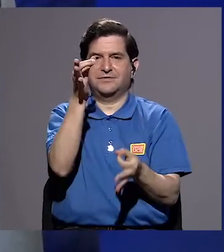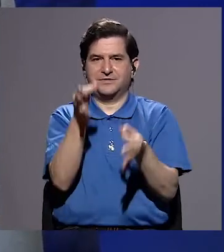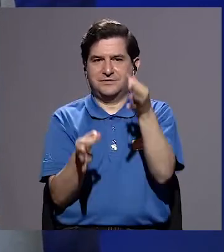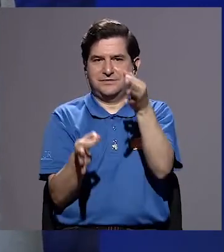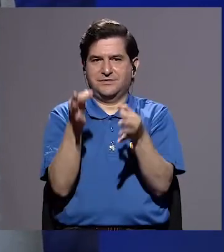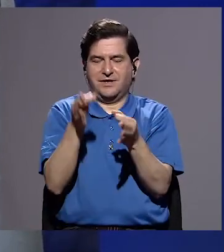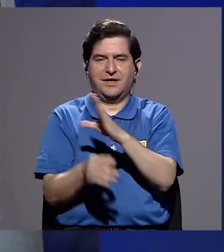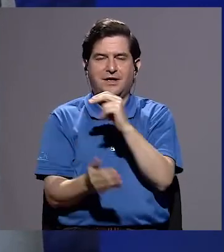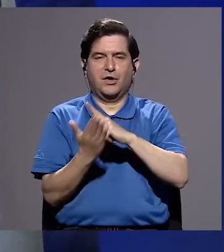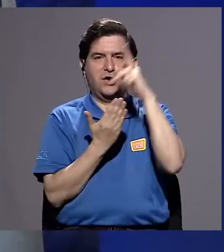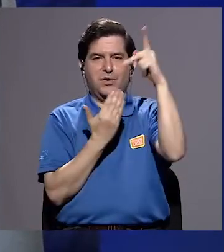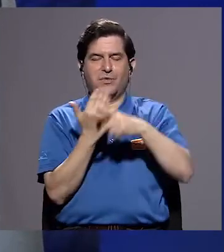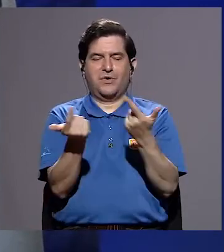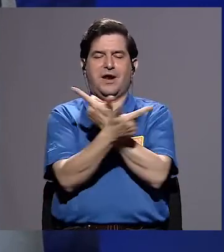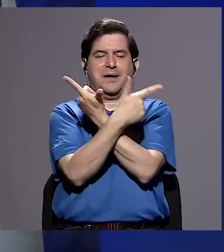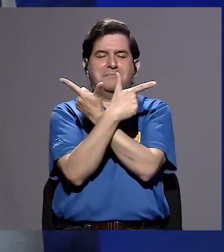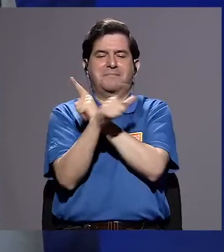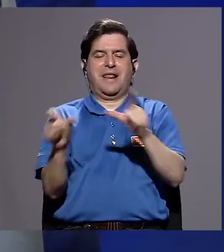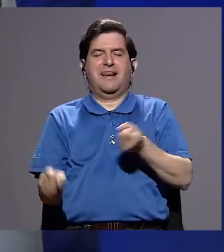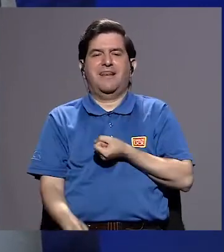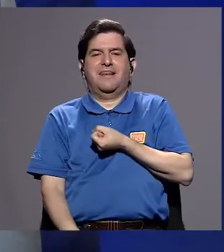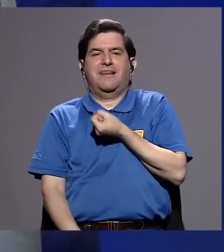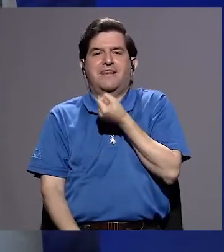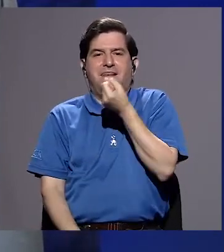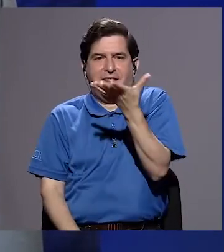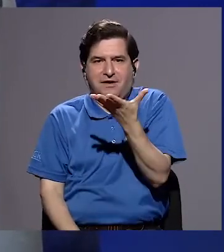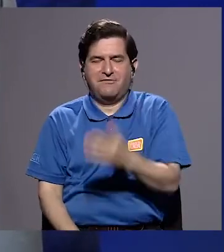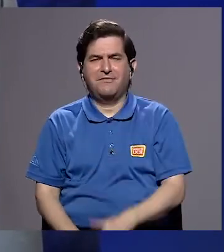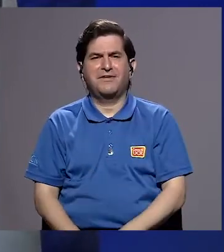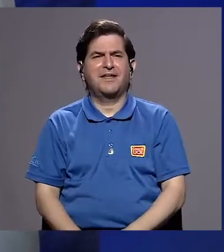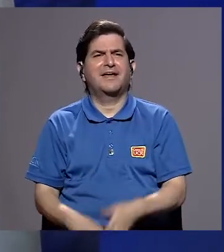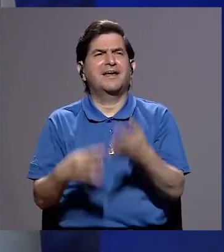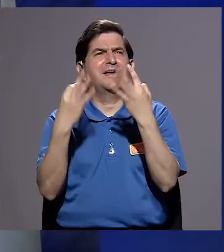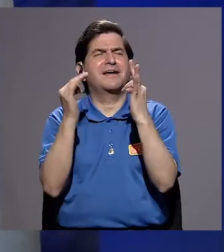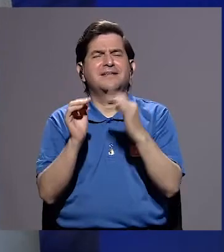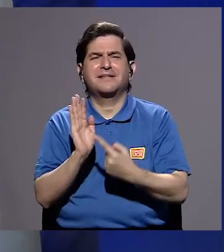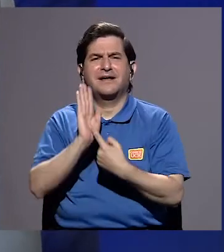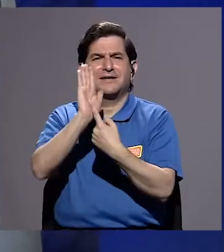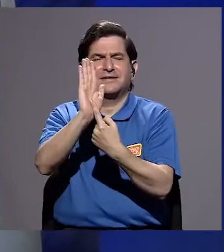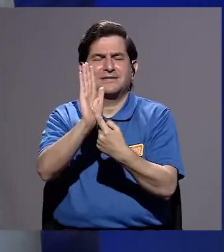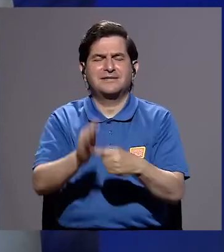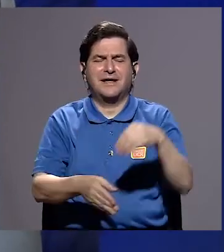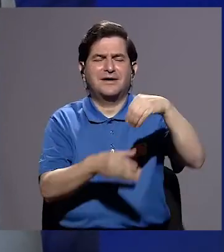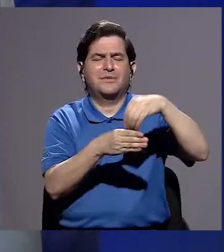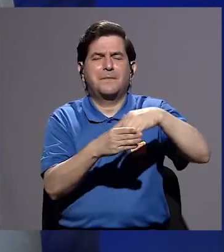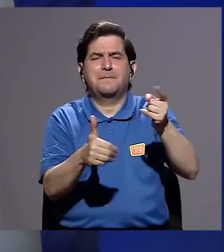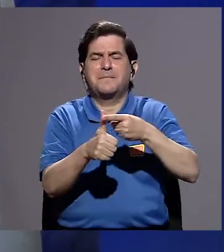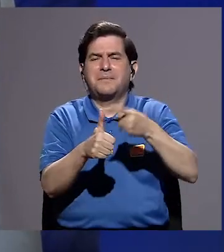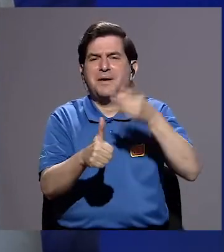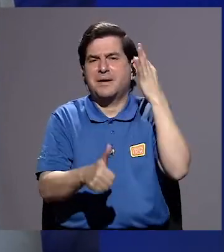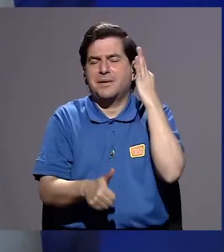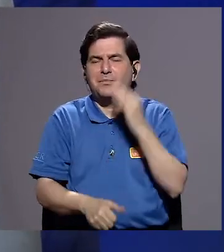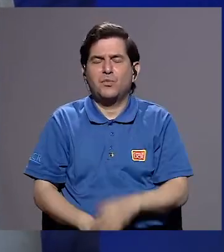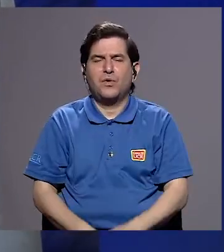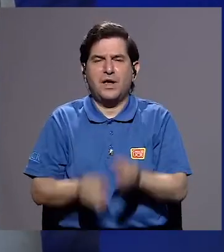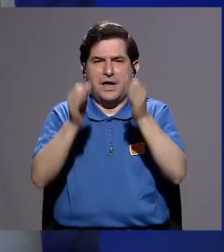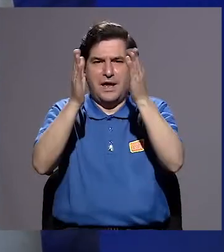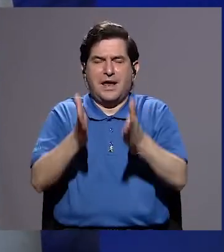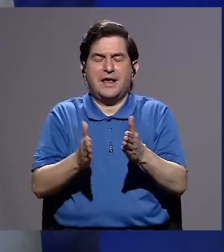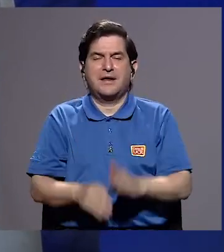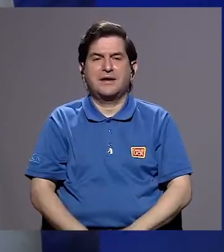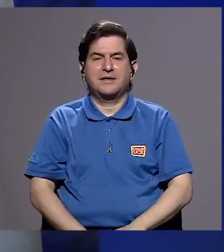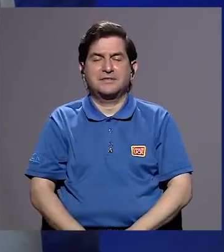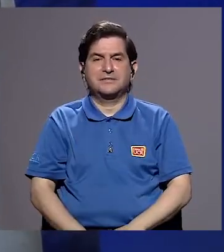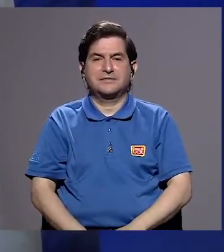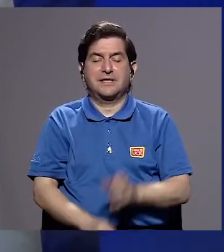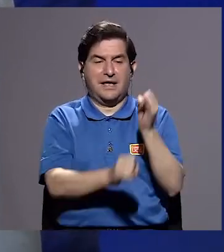Investigaciones Jurídicas y el Programa de Libertad de Expresión, que pretende visibilizar el aporte de las primeras mujeres juristas en el